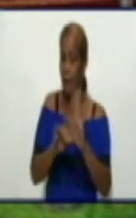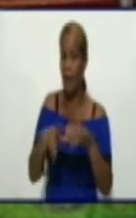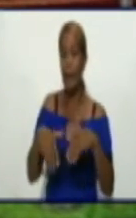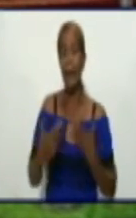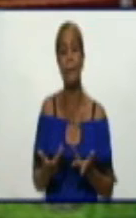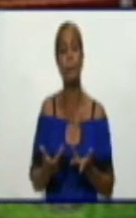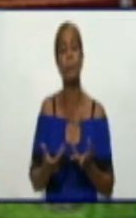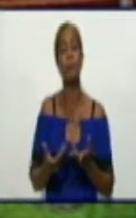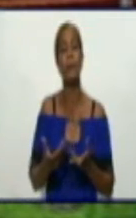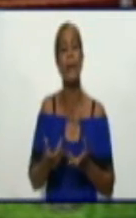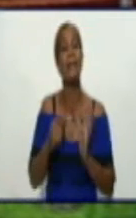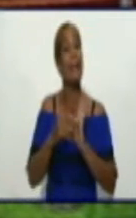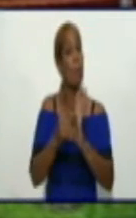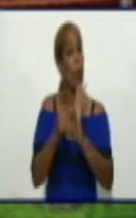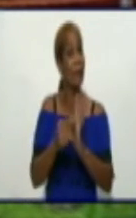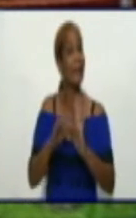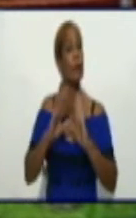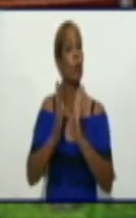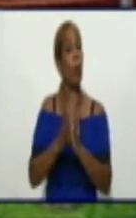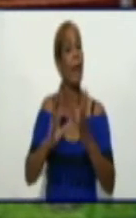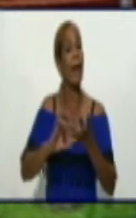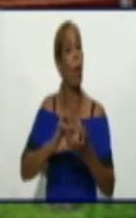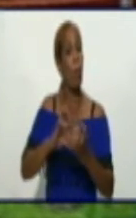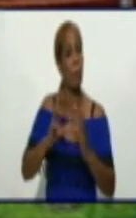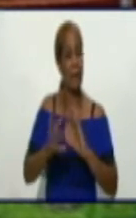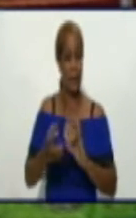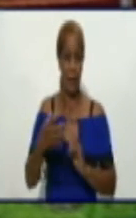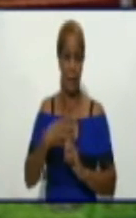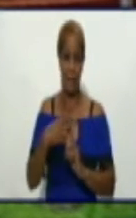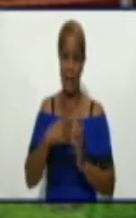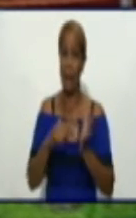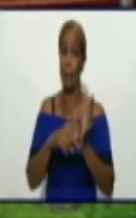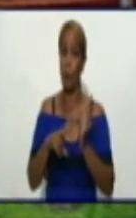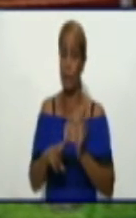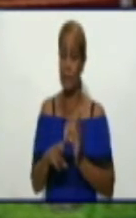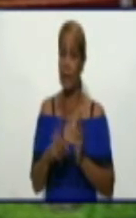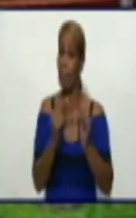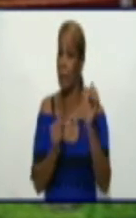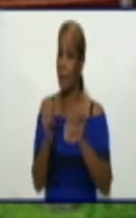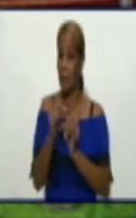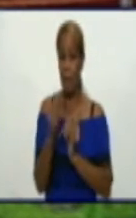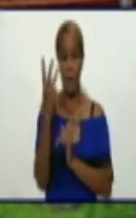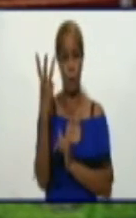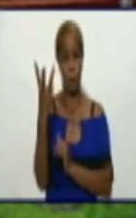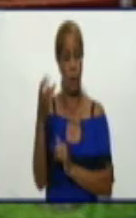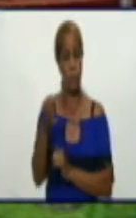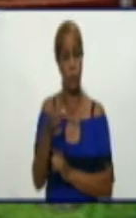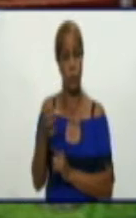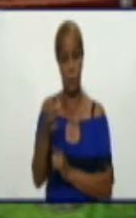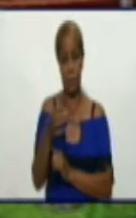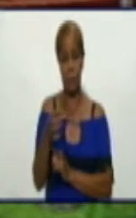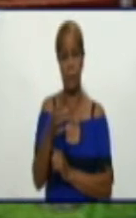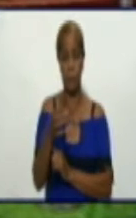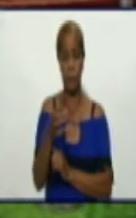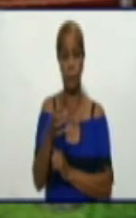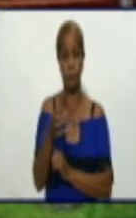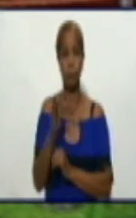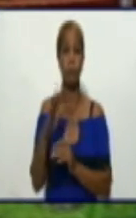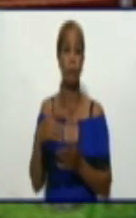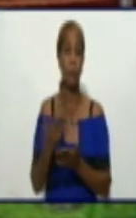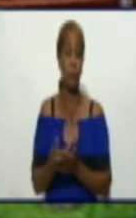en sentido general, pero sobre todo Río Cauto, Manzanillo y Guisa. Llama poderosamente la atención